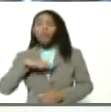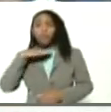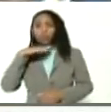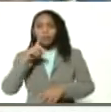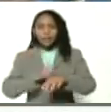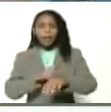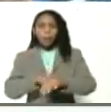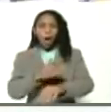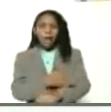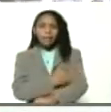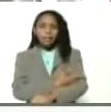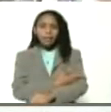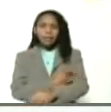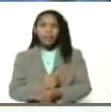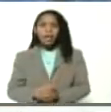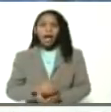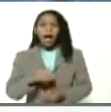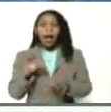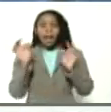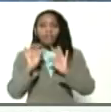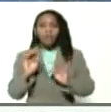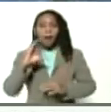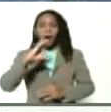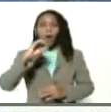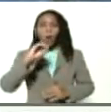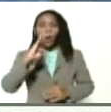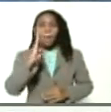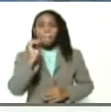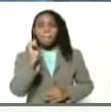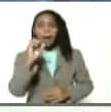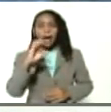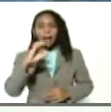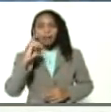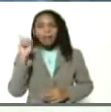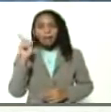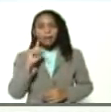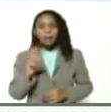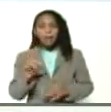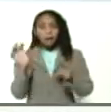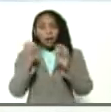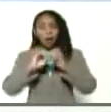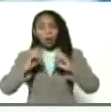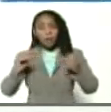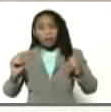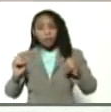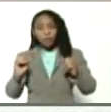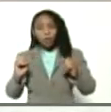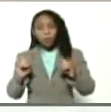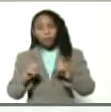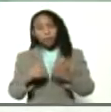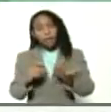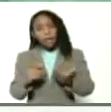al mecanismo COBAS de la organización mundial de la salud y la organización panamericana de la salud la